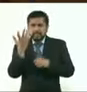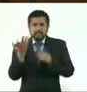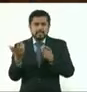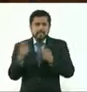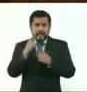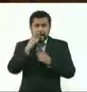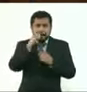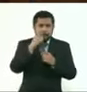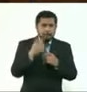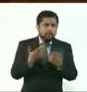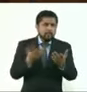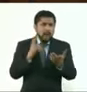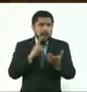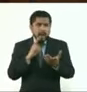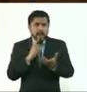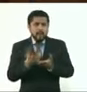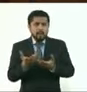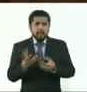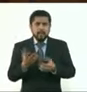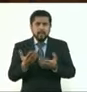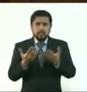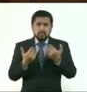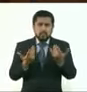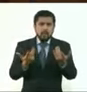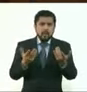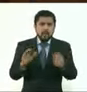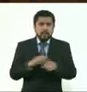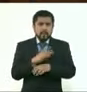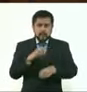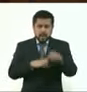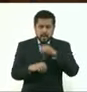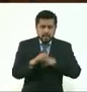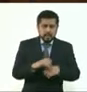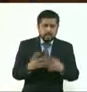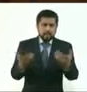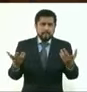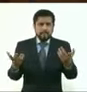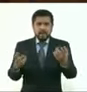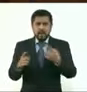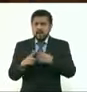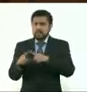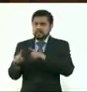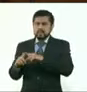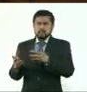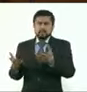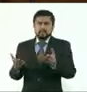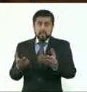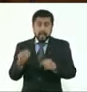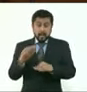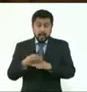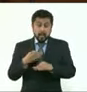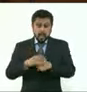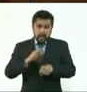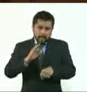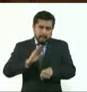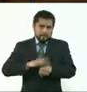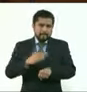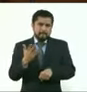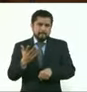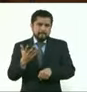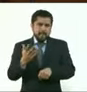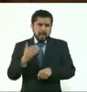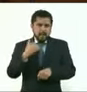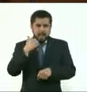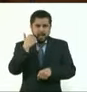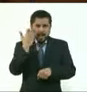farmacéuticas, el gobierno, las empresas, porque el aumento sí fue pues bastante y si tiene que ver también un poco esta